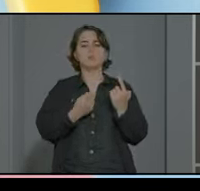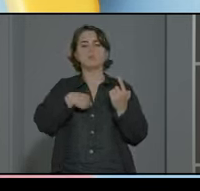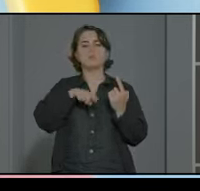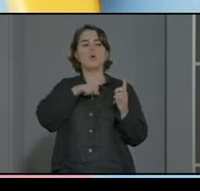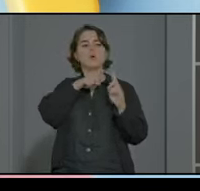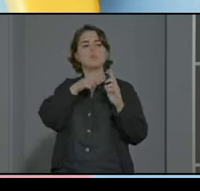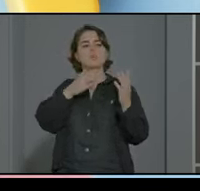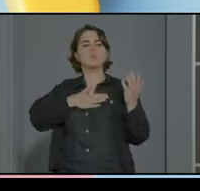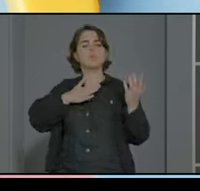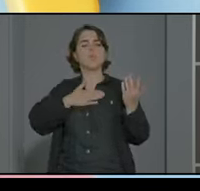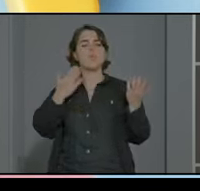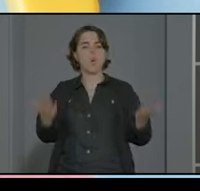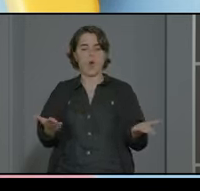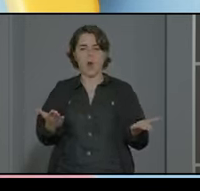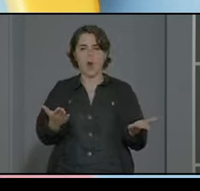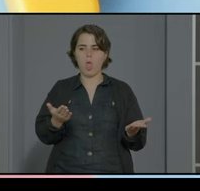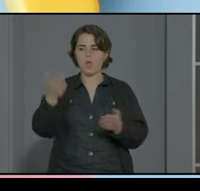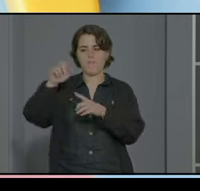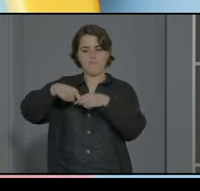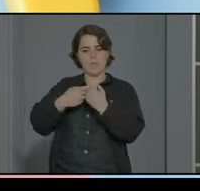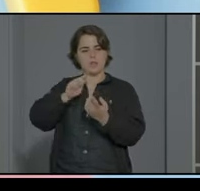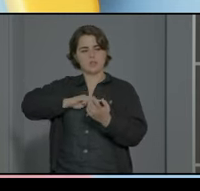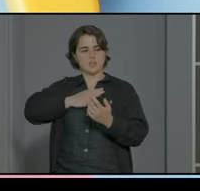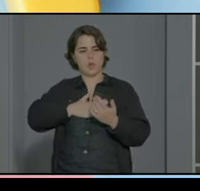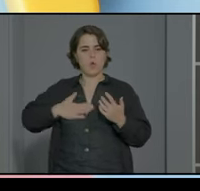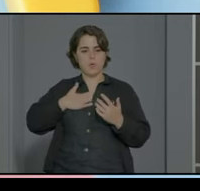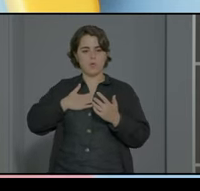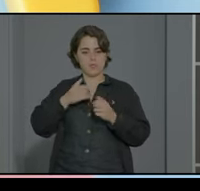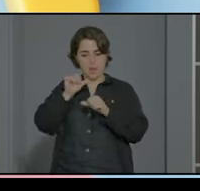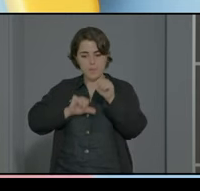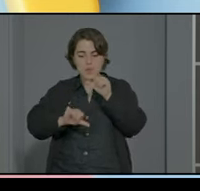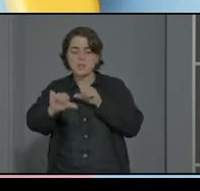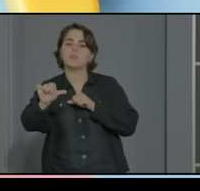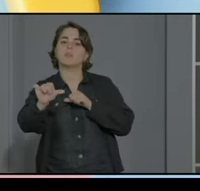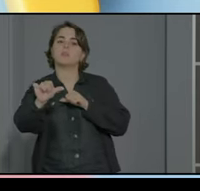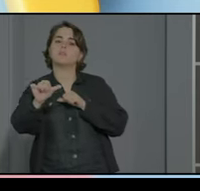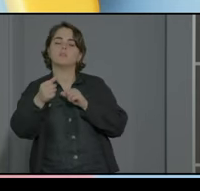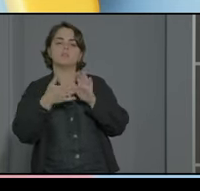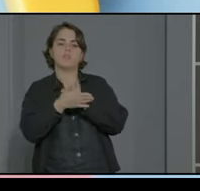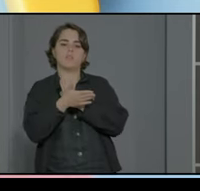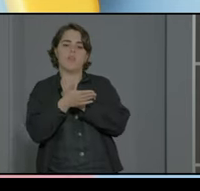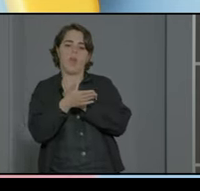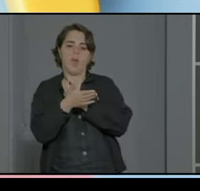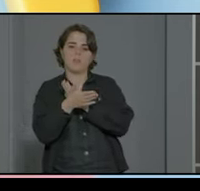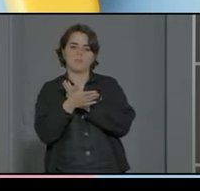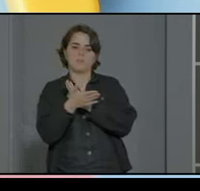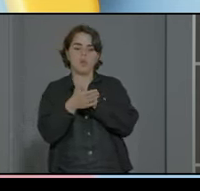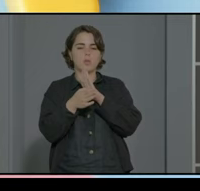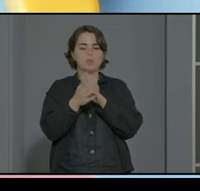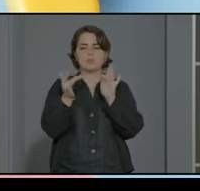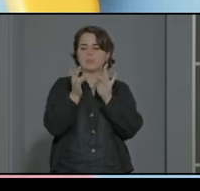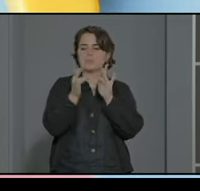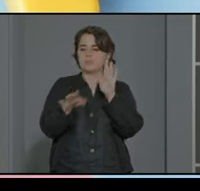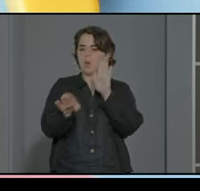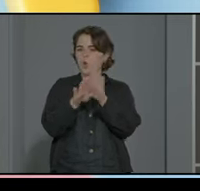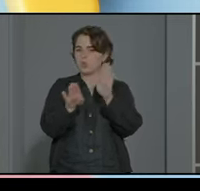y bien recibidos y que esa impronta primera sea luego la línea que vamos a continuar si seguimos tratándonos